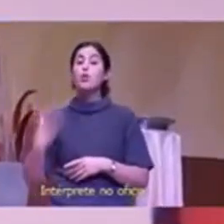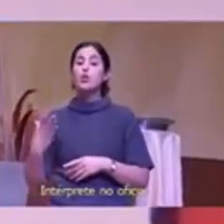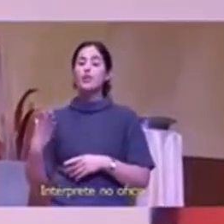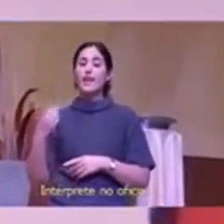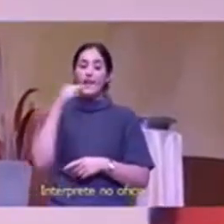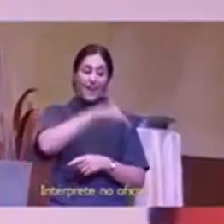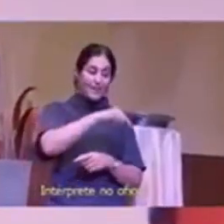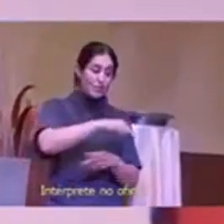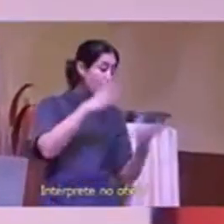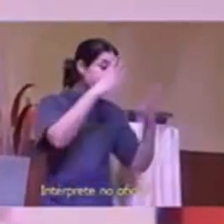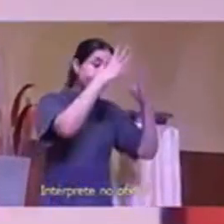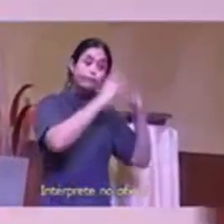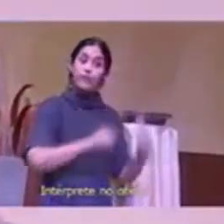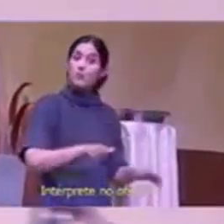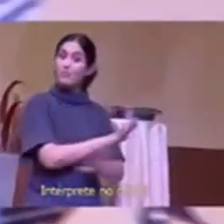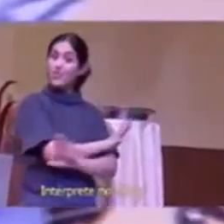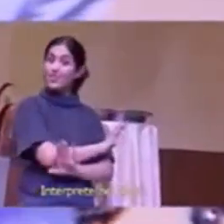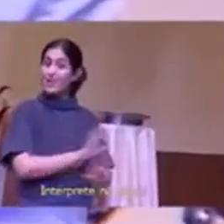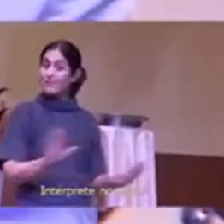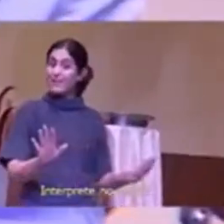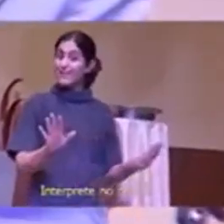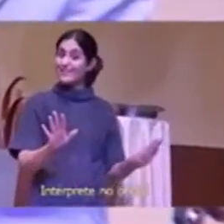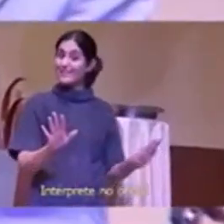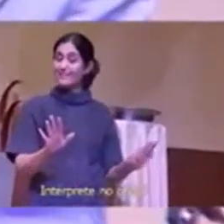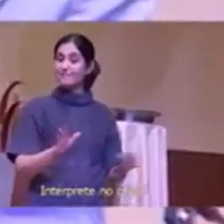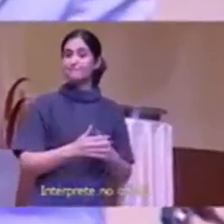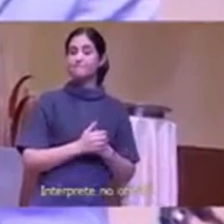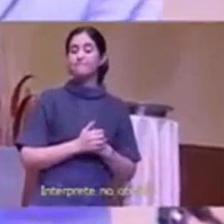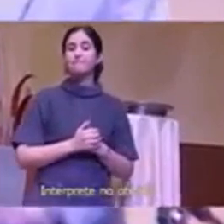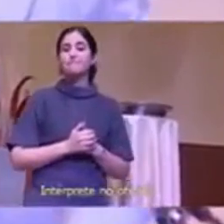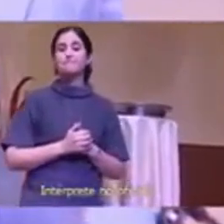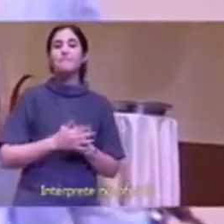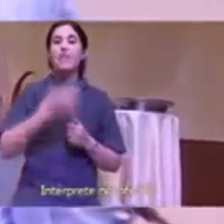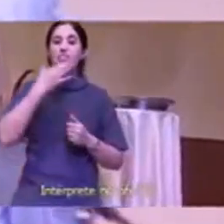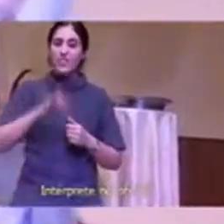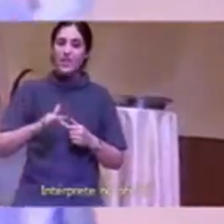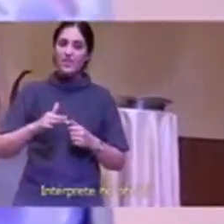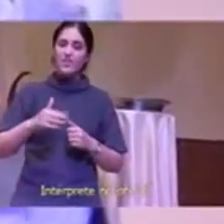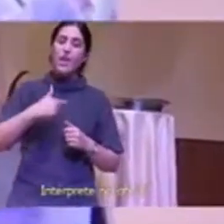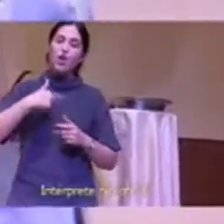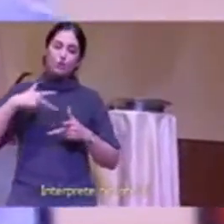erradicar el problema acá ¿entienden lo que estoy diciendo?